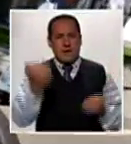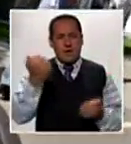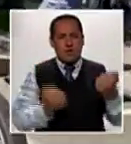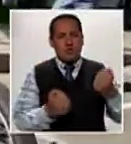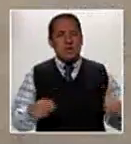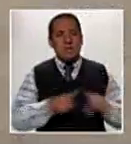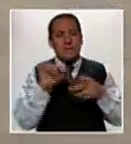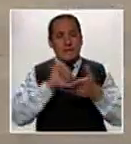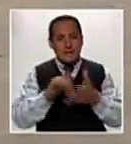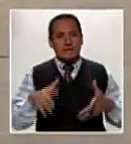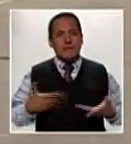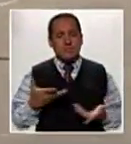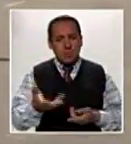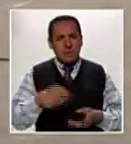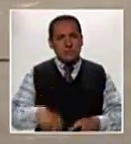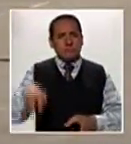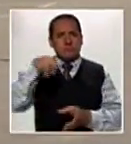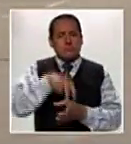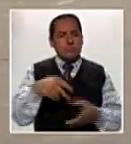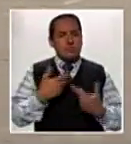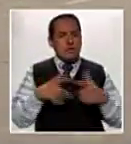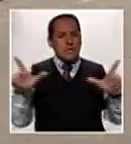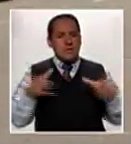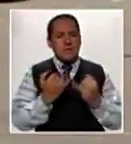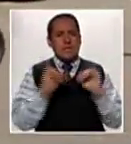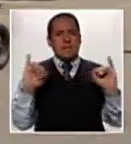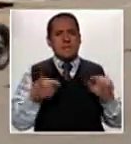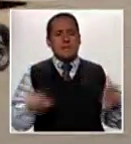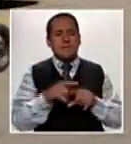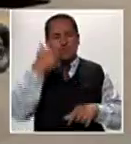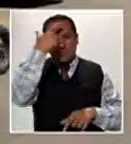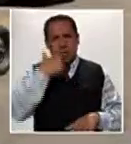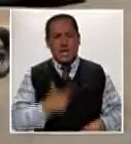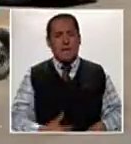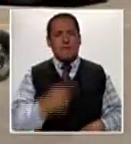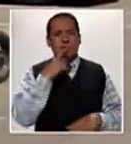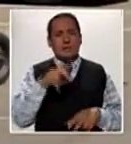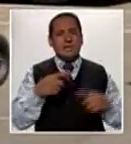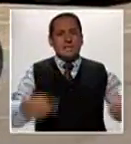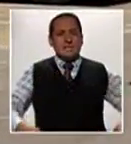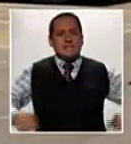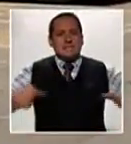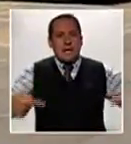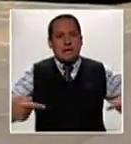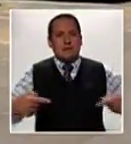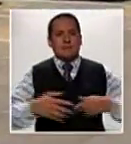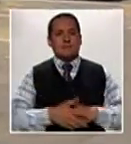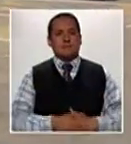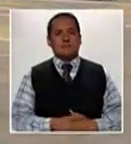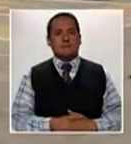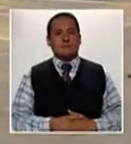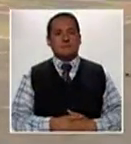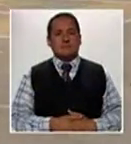motorizado que puede ser conducido con total autonomía por una persona en silla de ruedas.